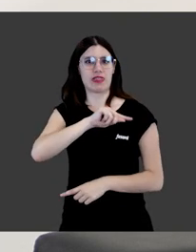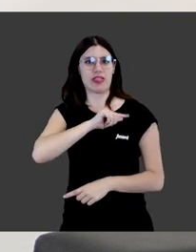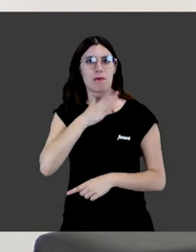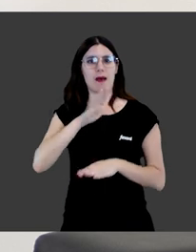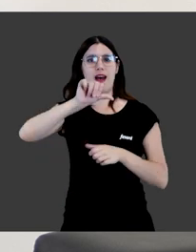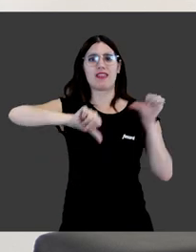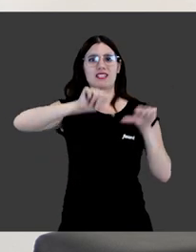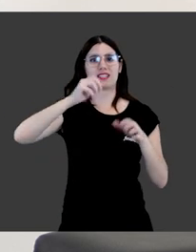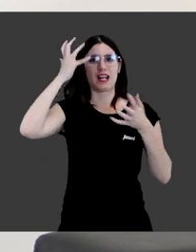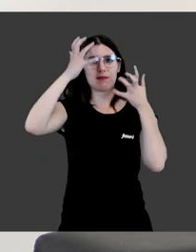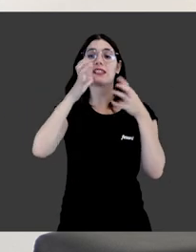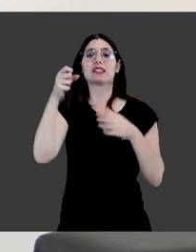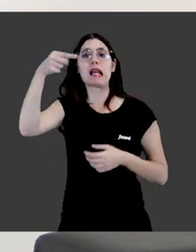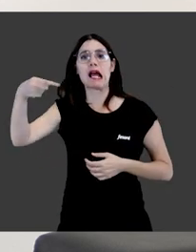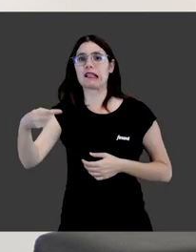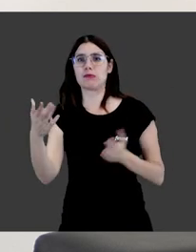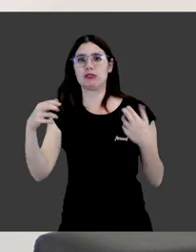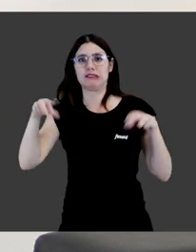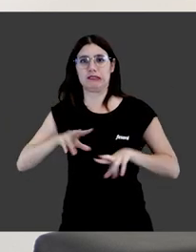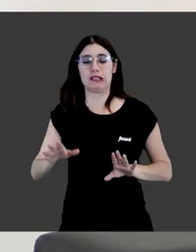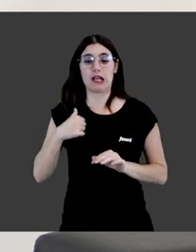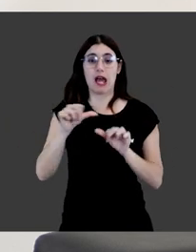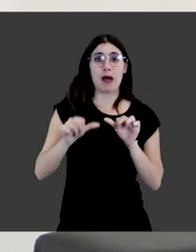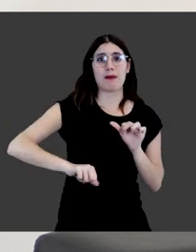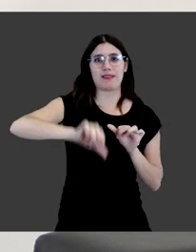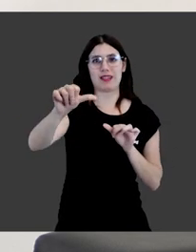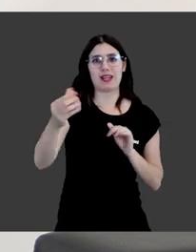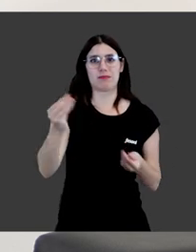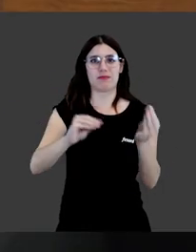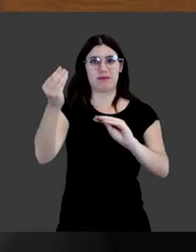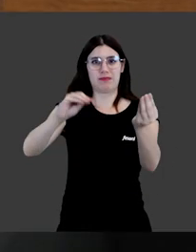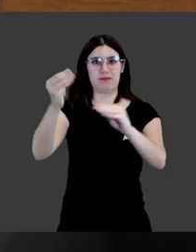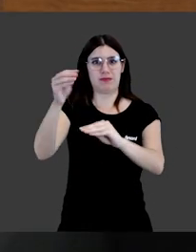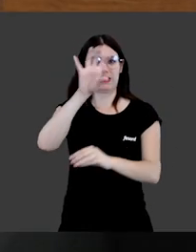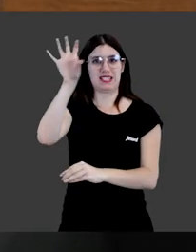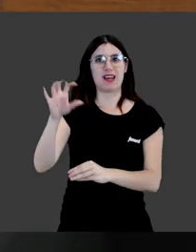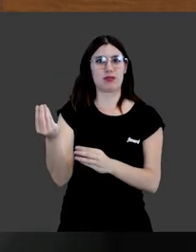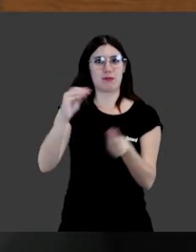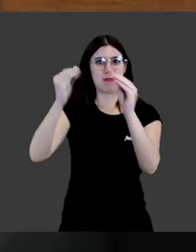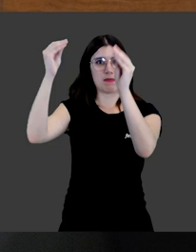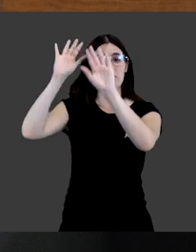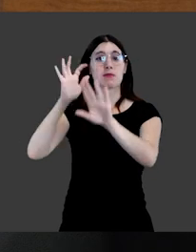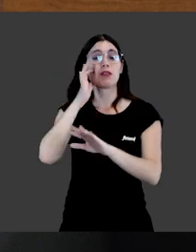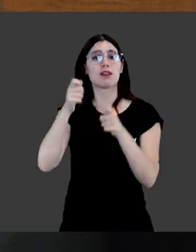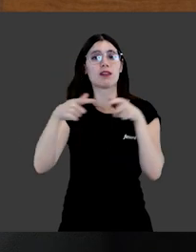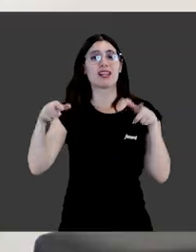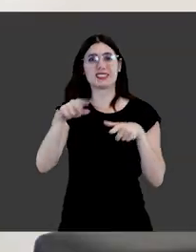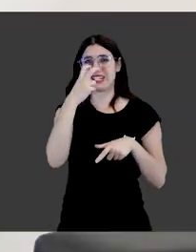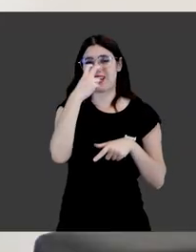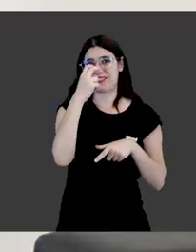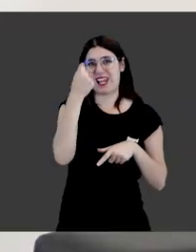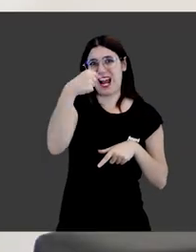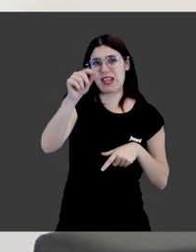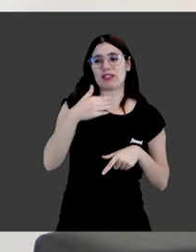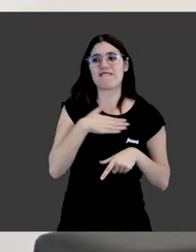disección de animales sin que esto bajara sus calificaciones y a partir de ahí se van sumando otros estados. Sí que con